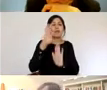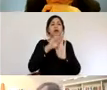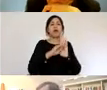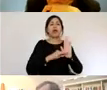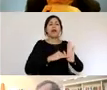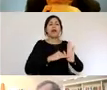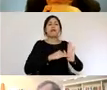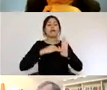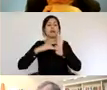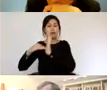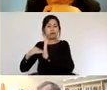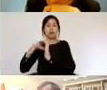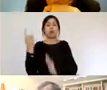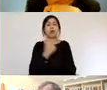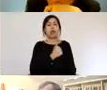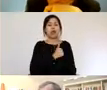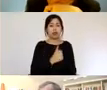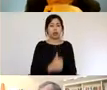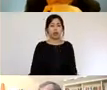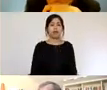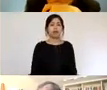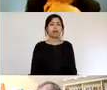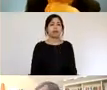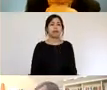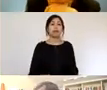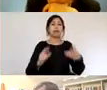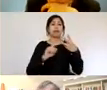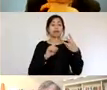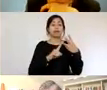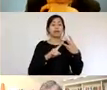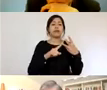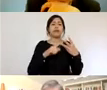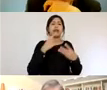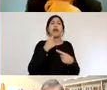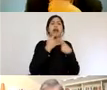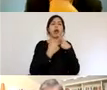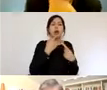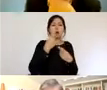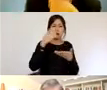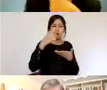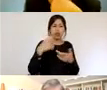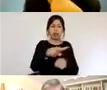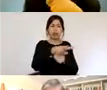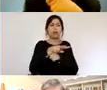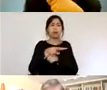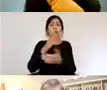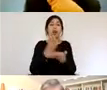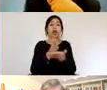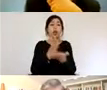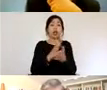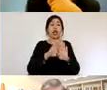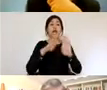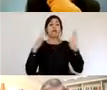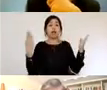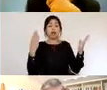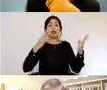Sostenibilidad Corporativa UC en tercer lugar tenemos una encuesta de monitoreo de colegios abiertos en tiempo de